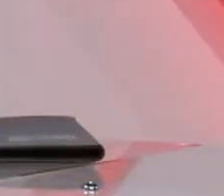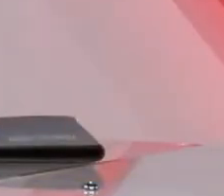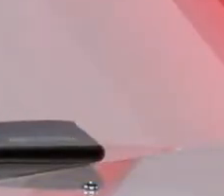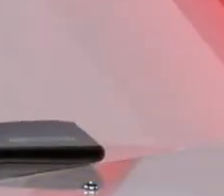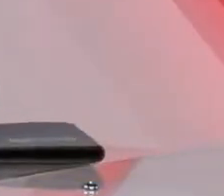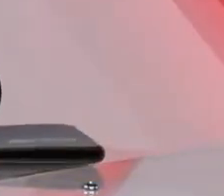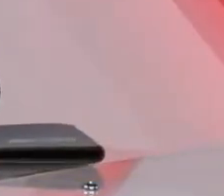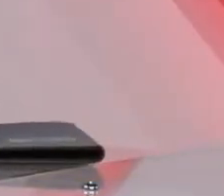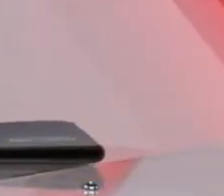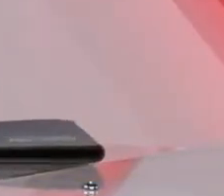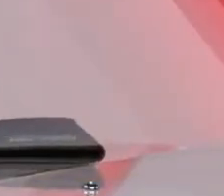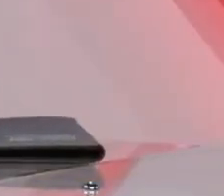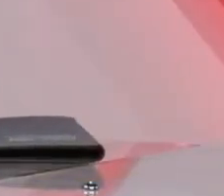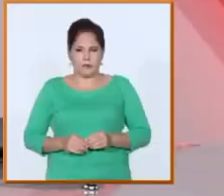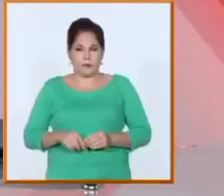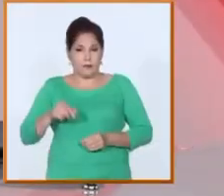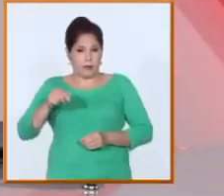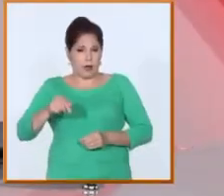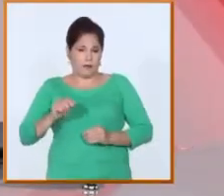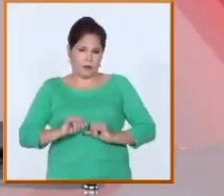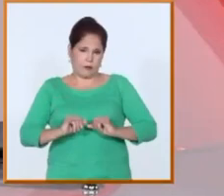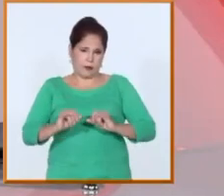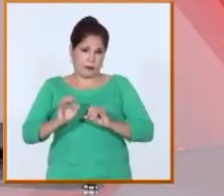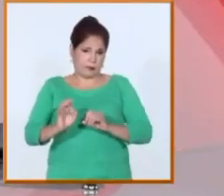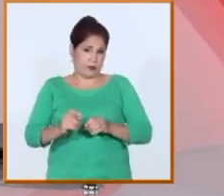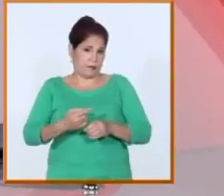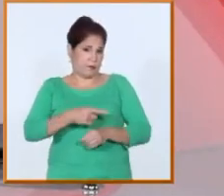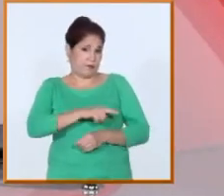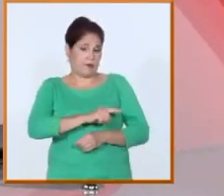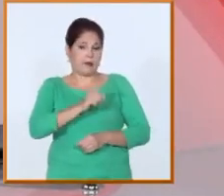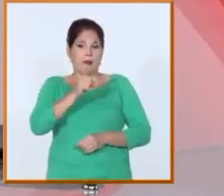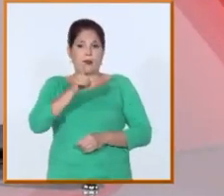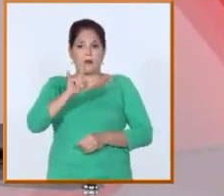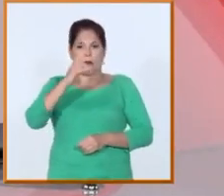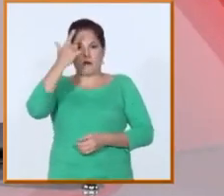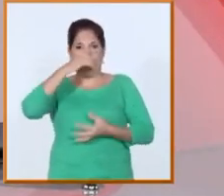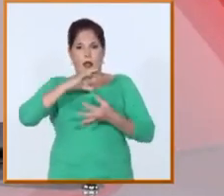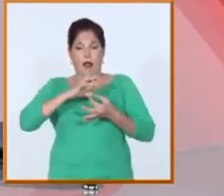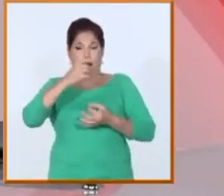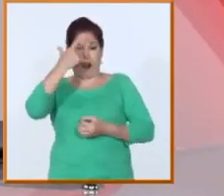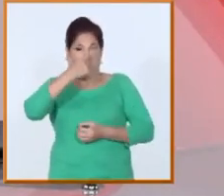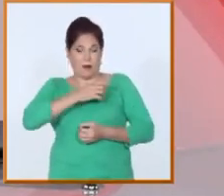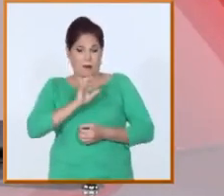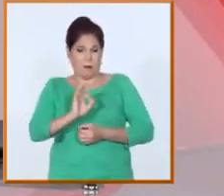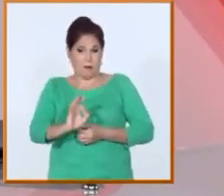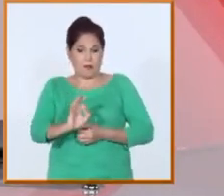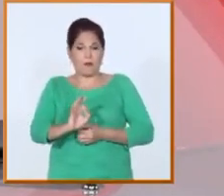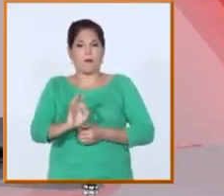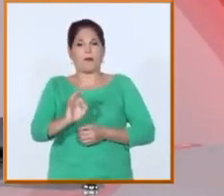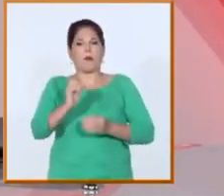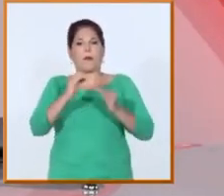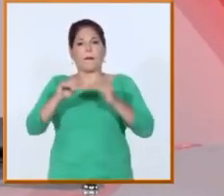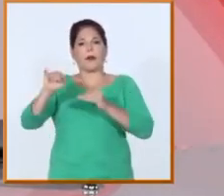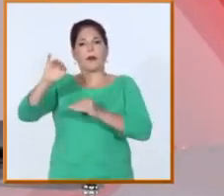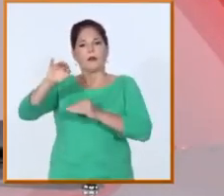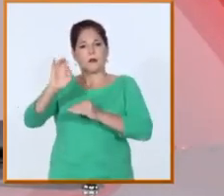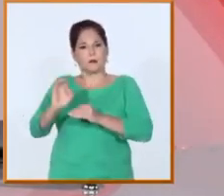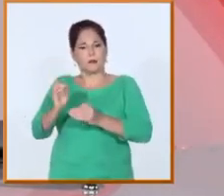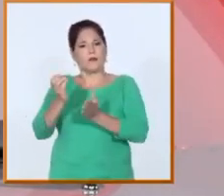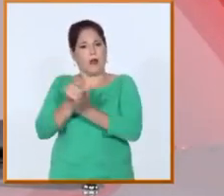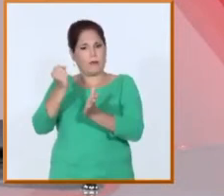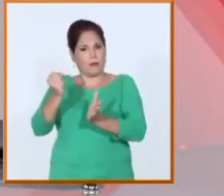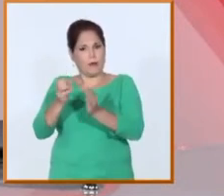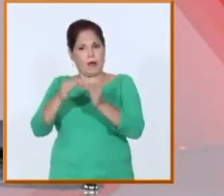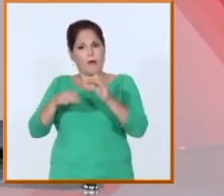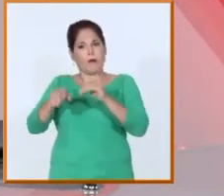La Como decíamos en nuestra introducción desde el pasado 19 de abril, el doctor Walter Baluja García fue designado, fue aprobado por